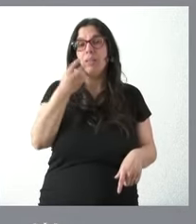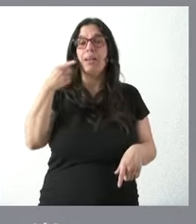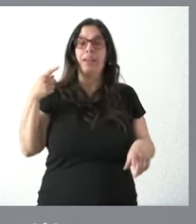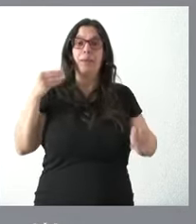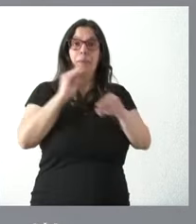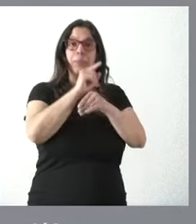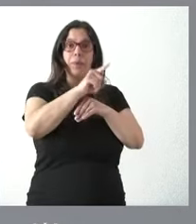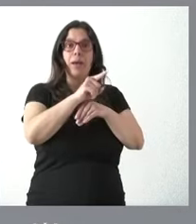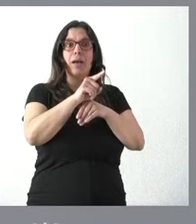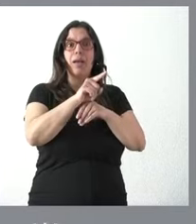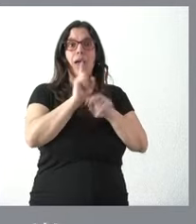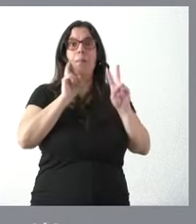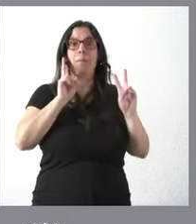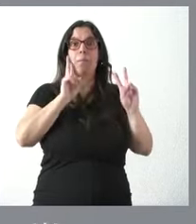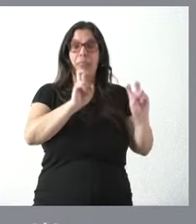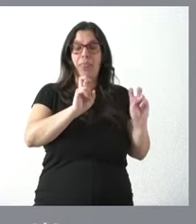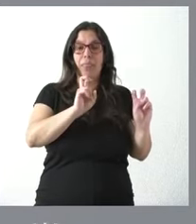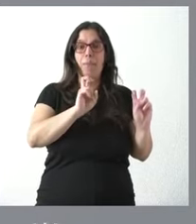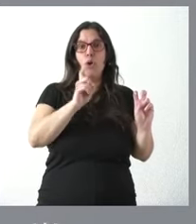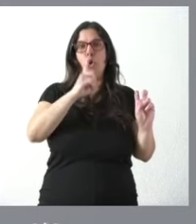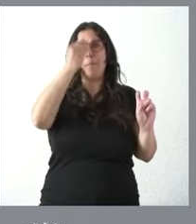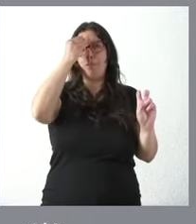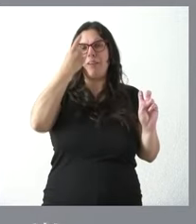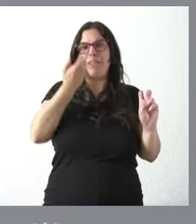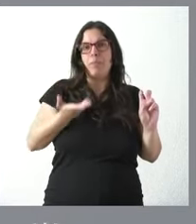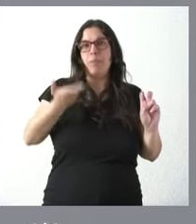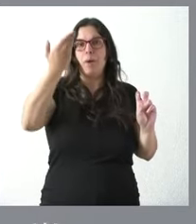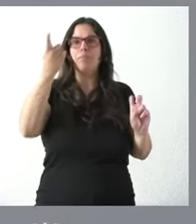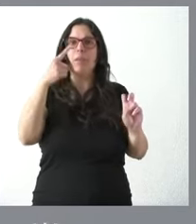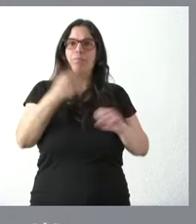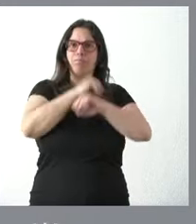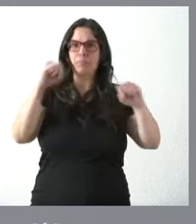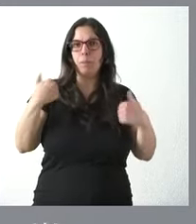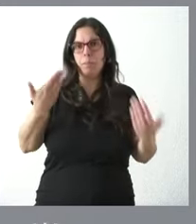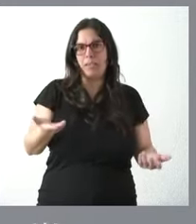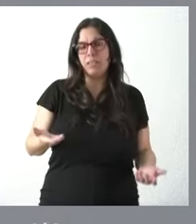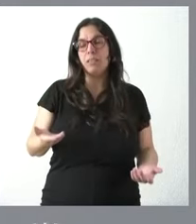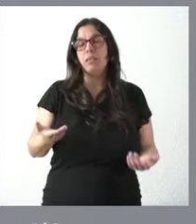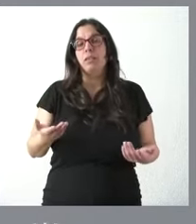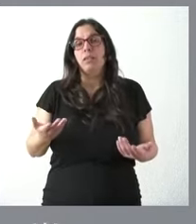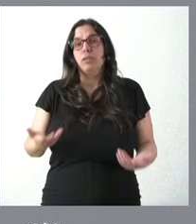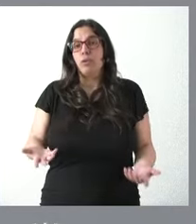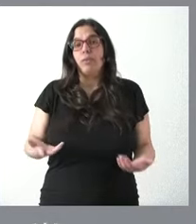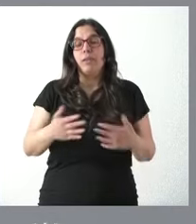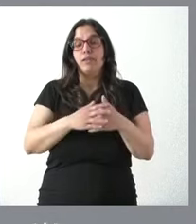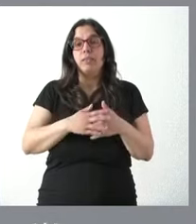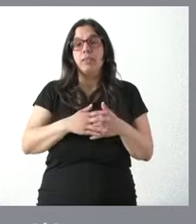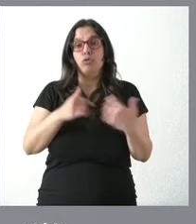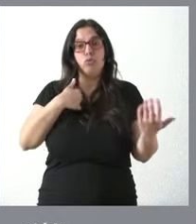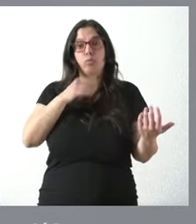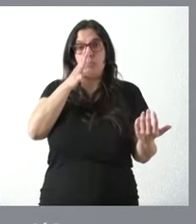saliendo mayor del inicialmente considerado y hace falta también fortalecer esa inversión empresarial y por tanto en ese sentido me dirigí